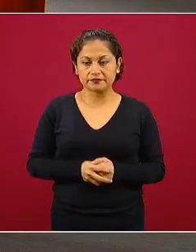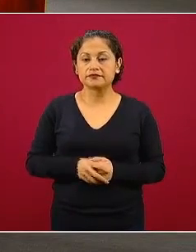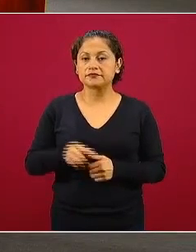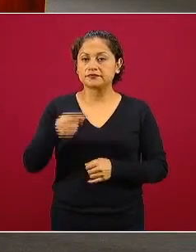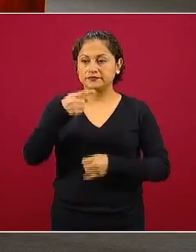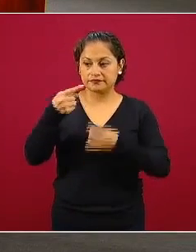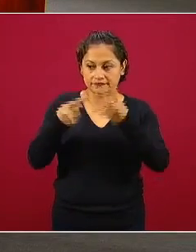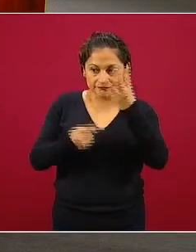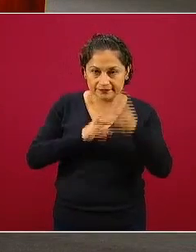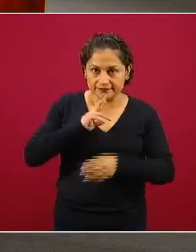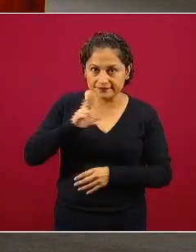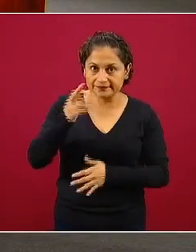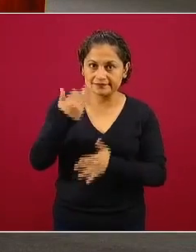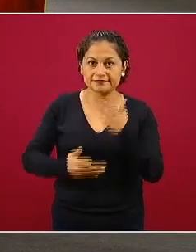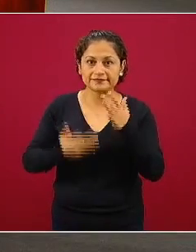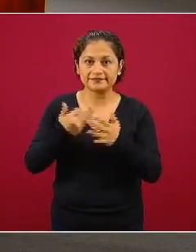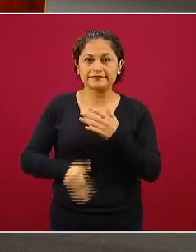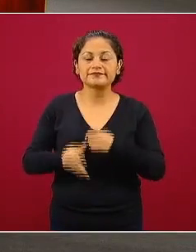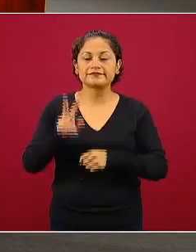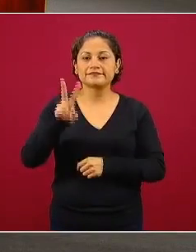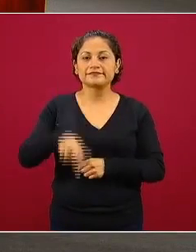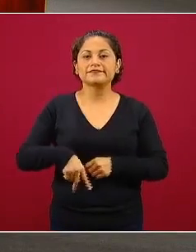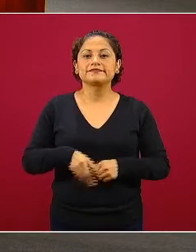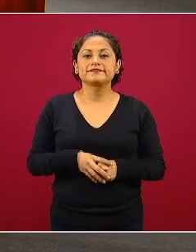las otras ¿verdad? ¿cuáles dejamos pendientes?